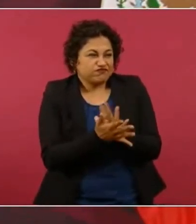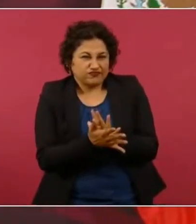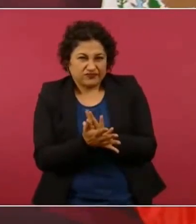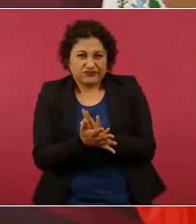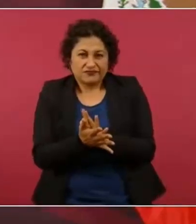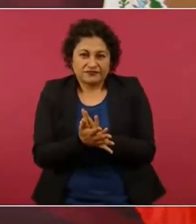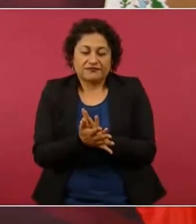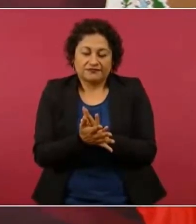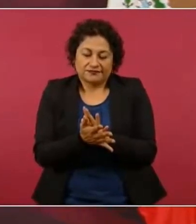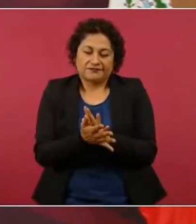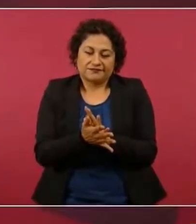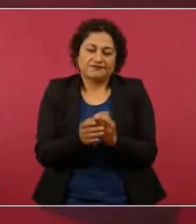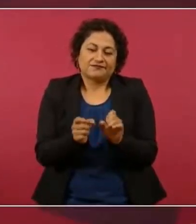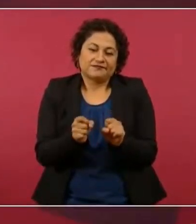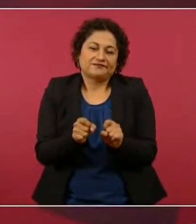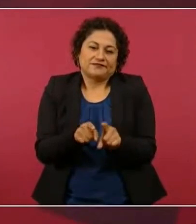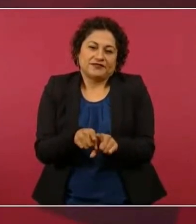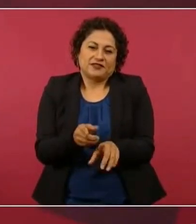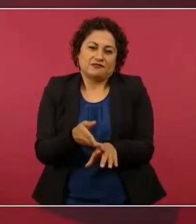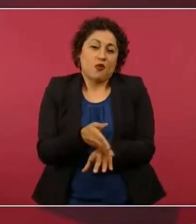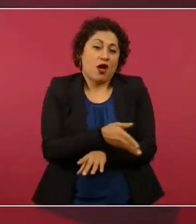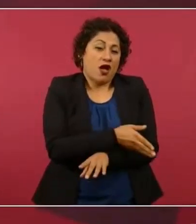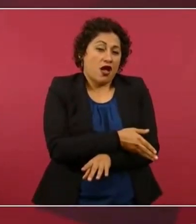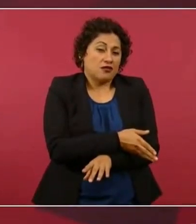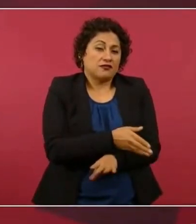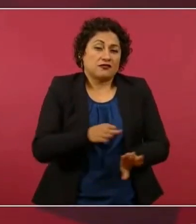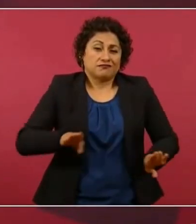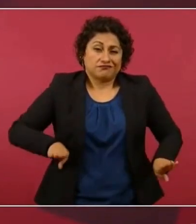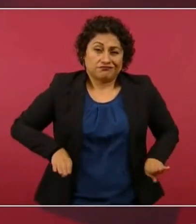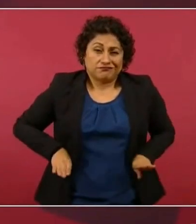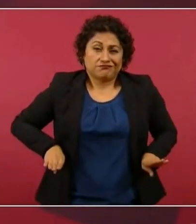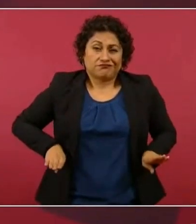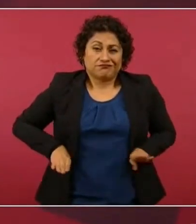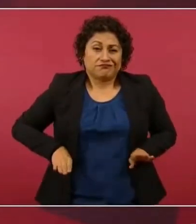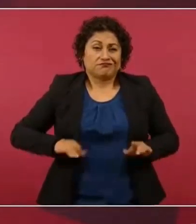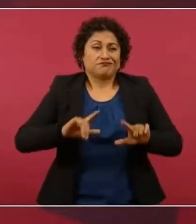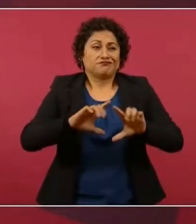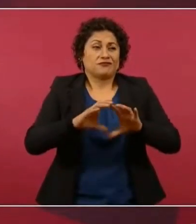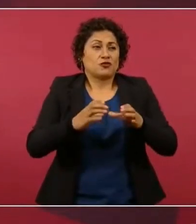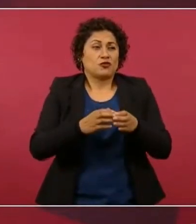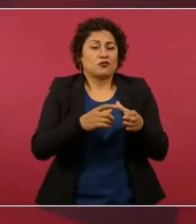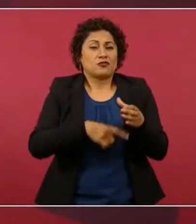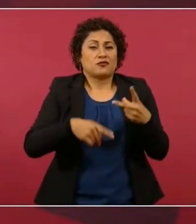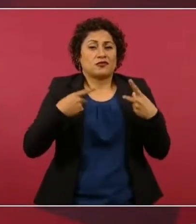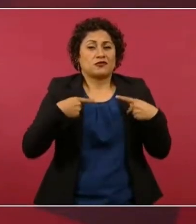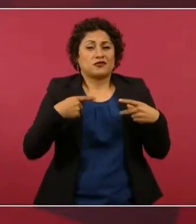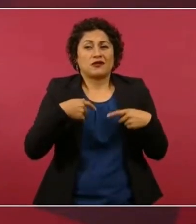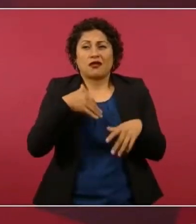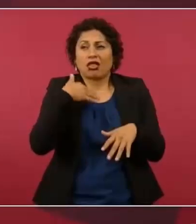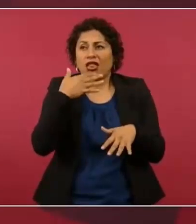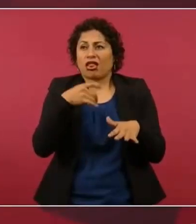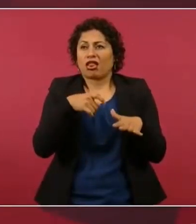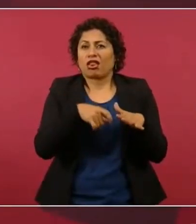del régimen de corrupción que imperó durante mucho tiempo.